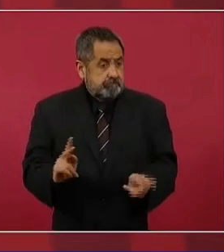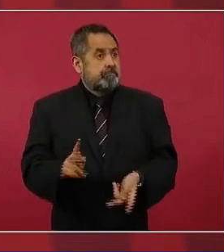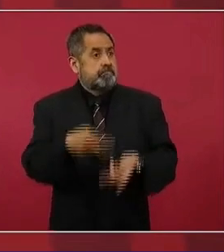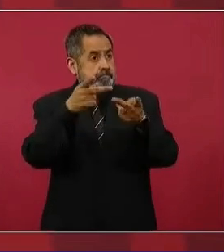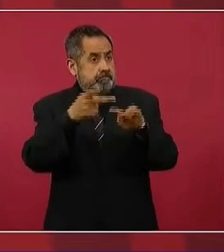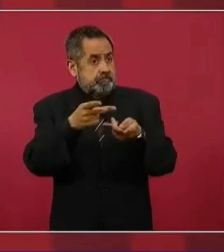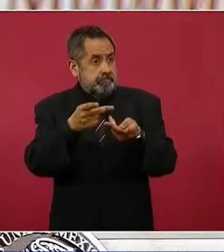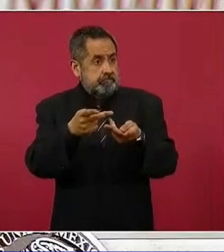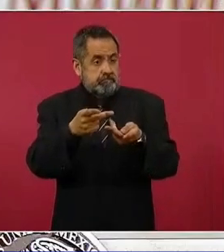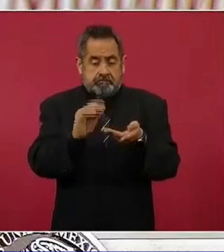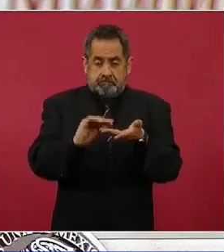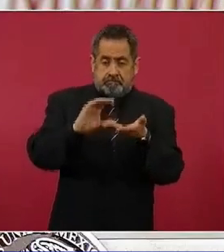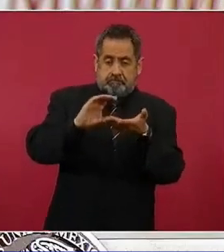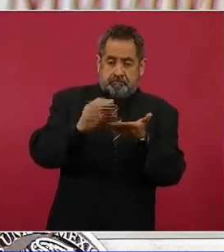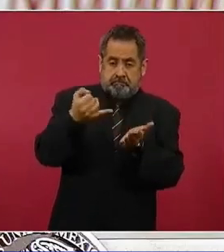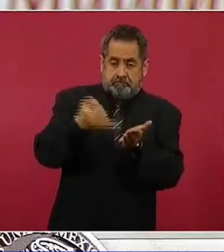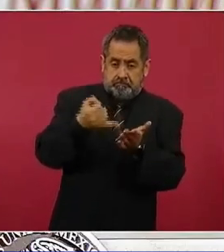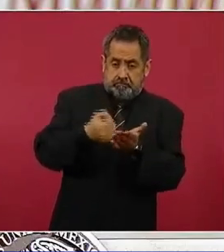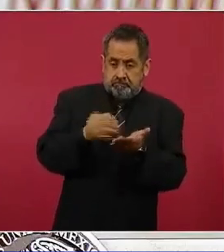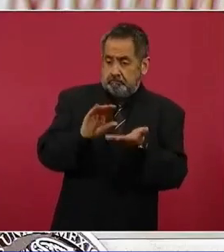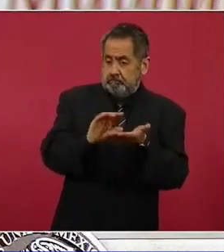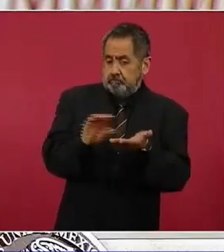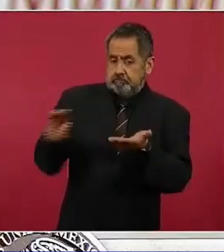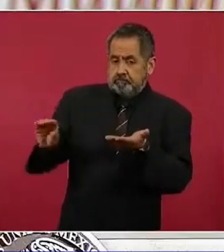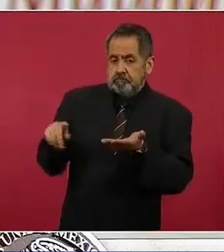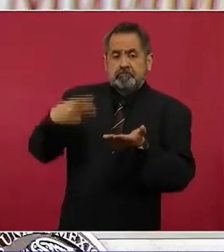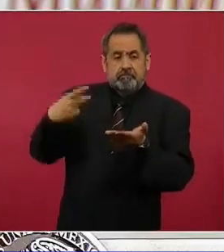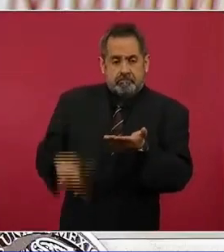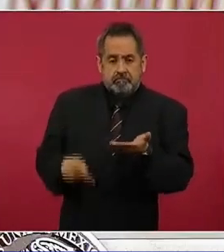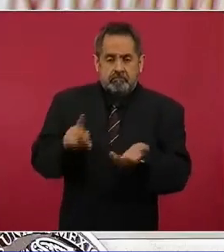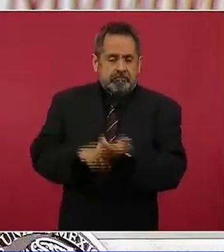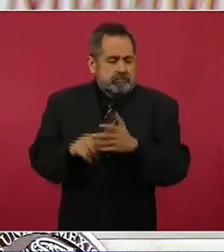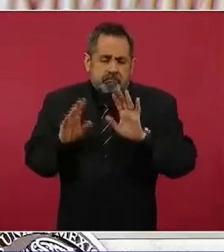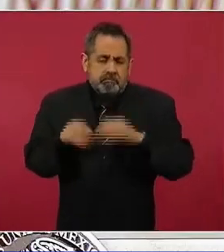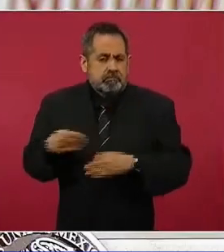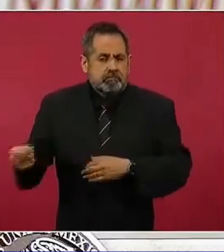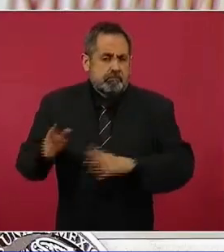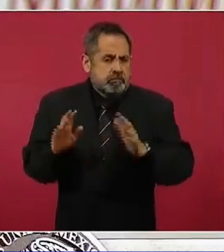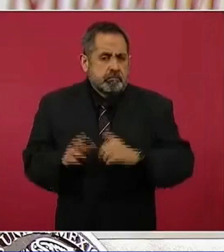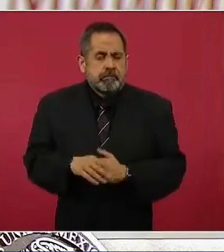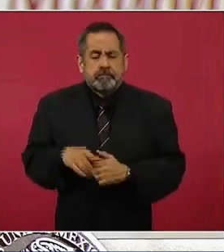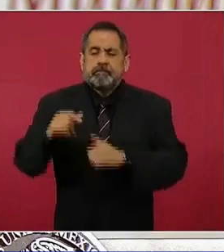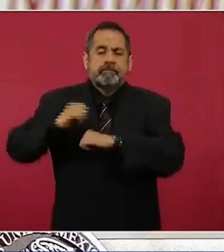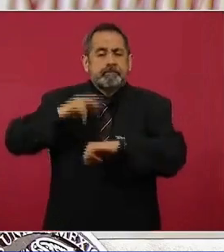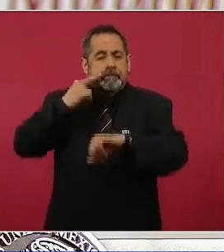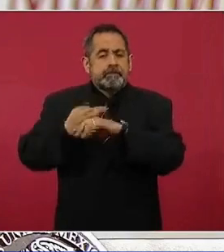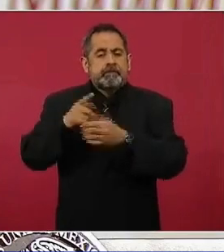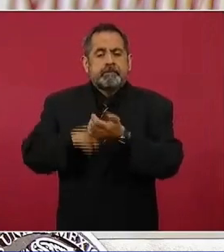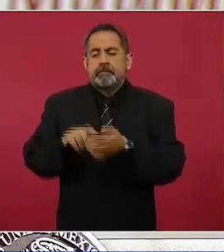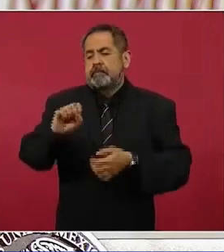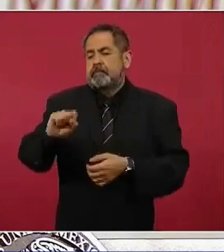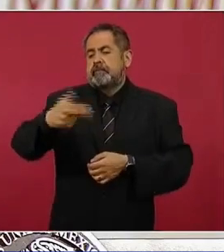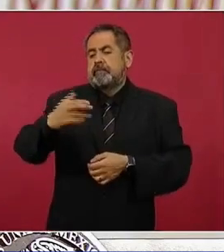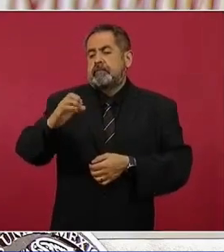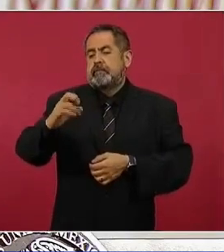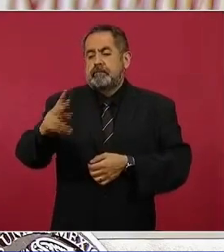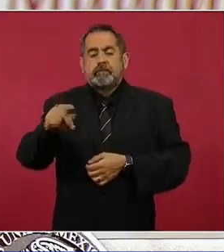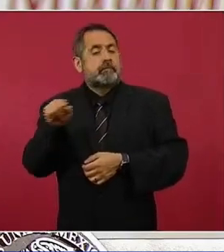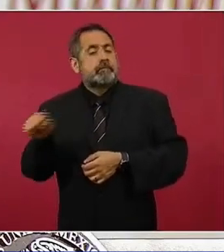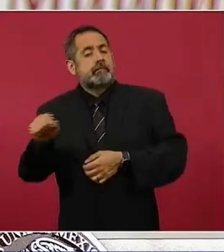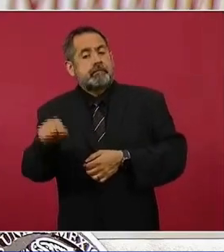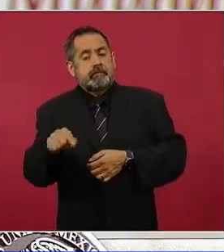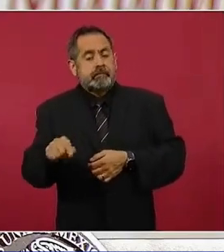venta de estos activos, se genera en el país y se paguen, pero las autoridades hacendarias, en este caso